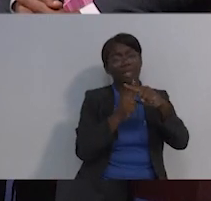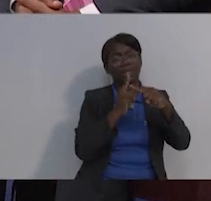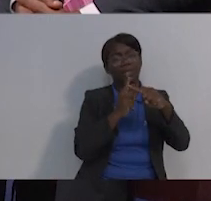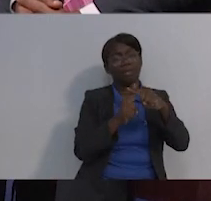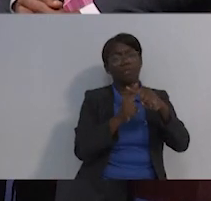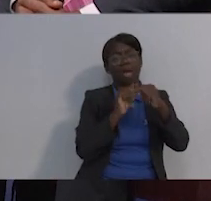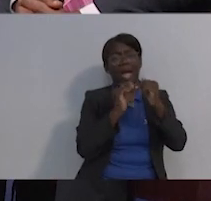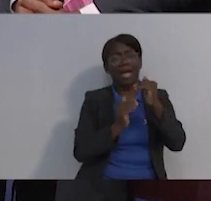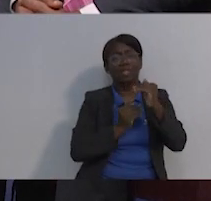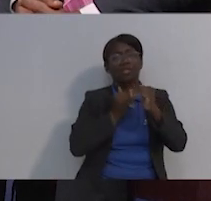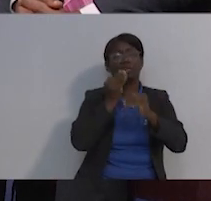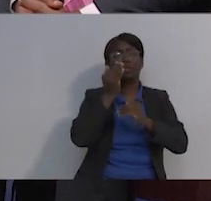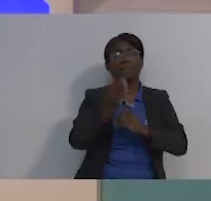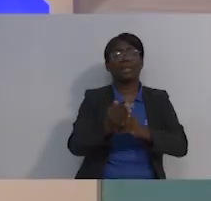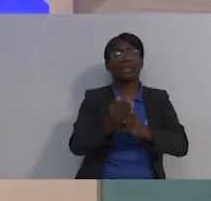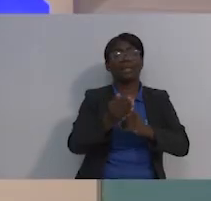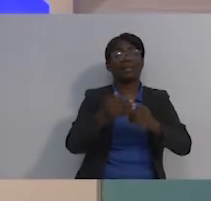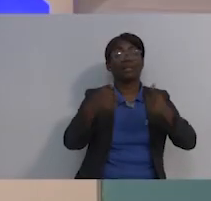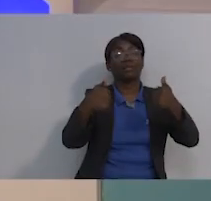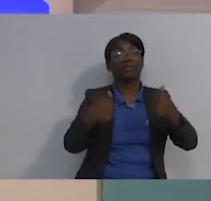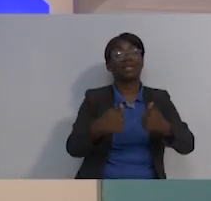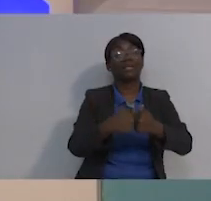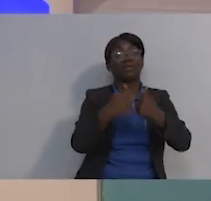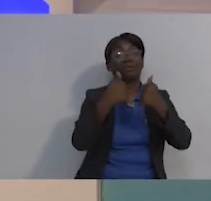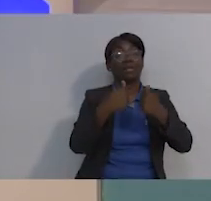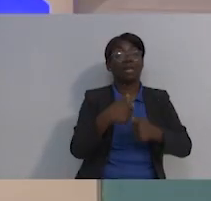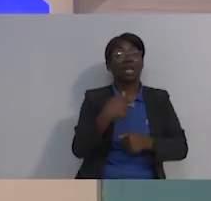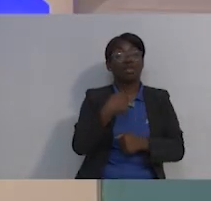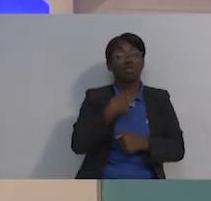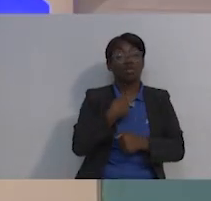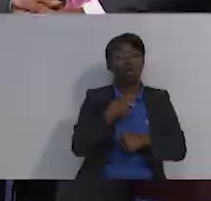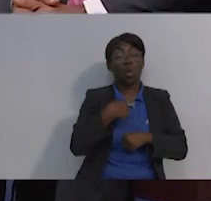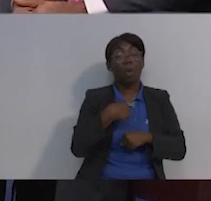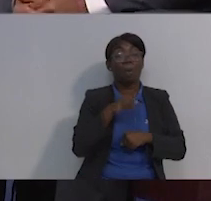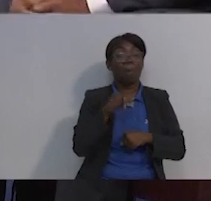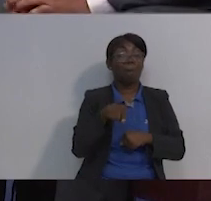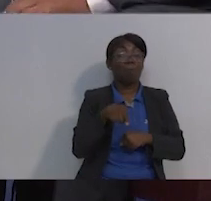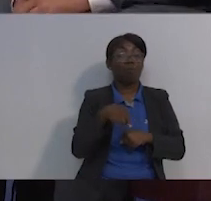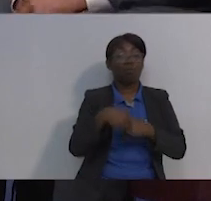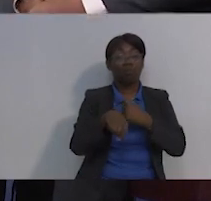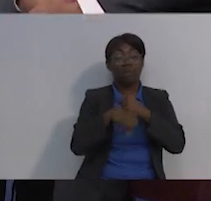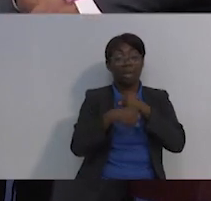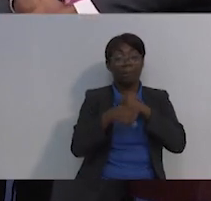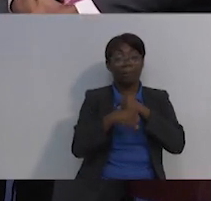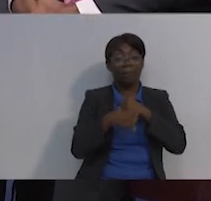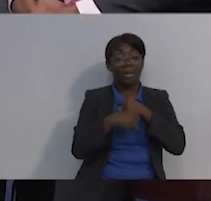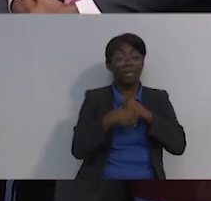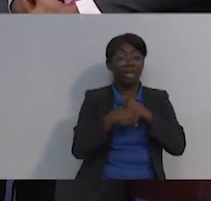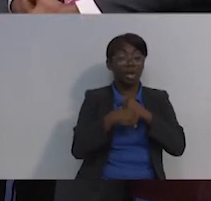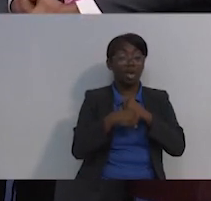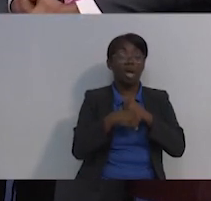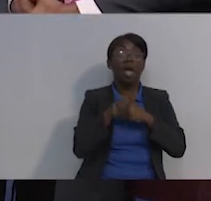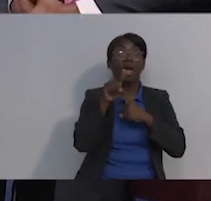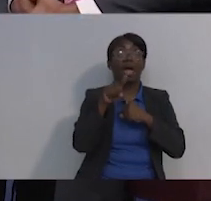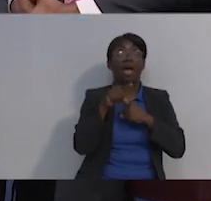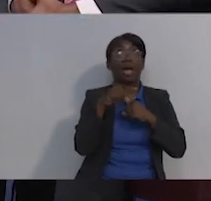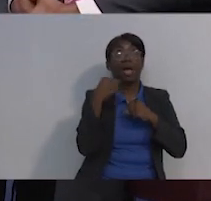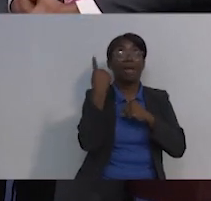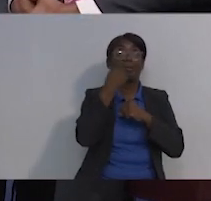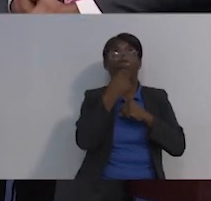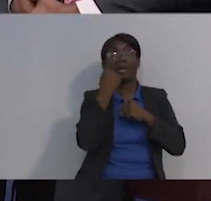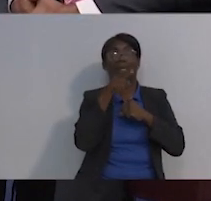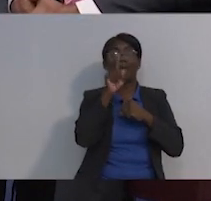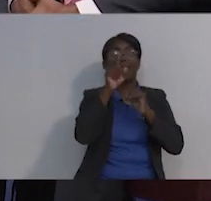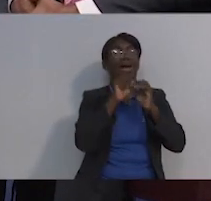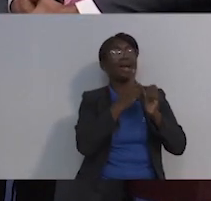le digo a Mariana al socio, el socio para mí es Jesús, que me acompaña. Entonces yo le digo a Mariana al socio con